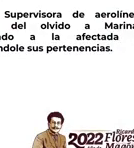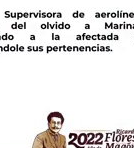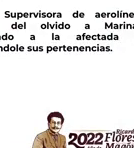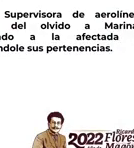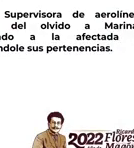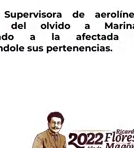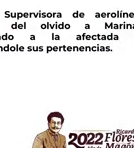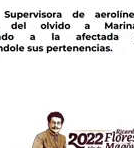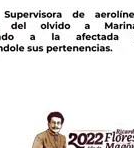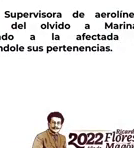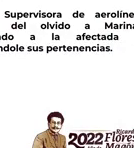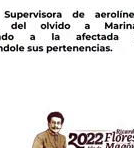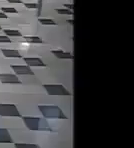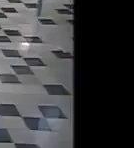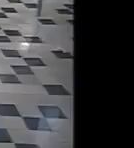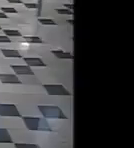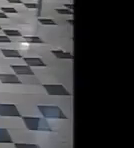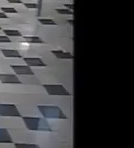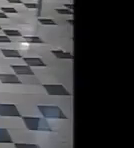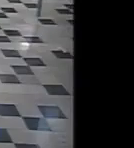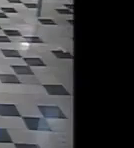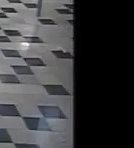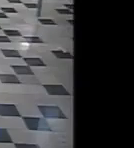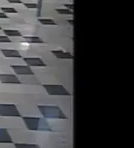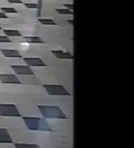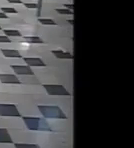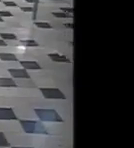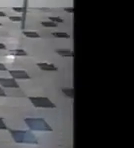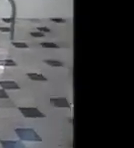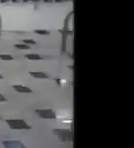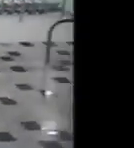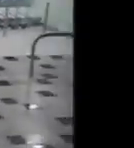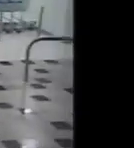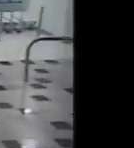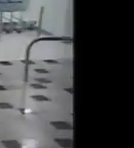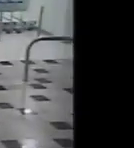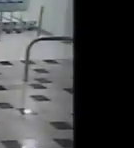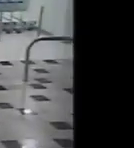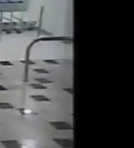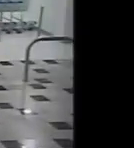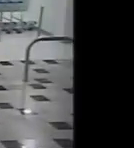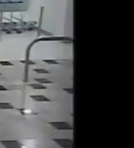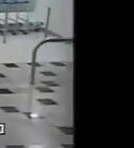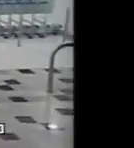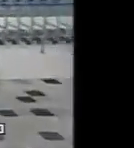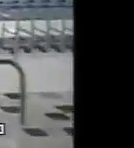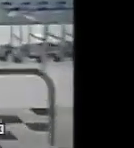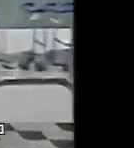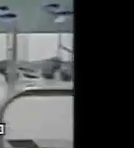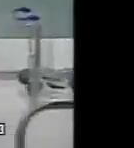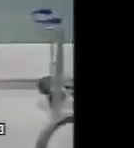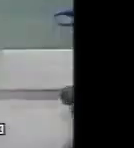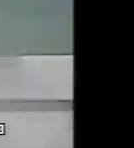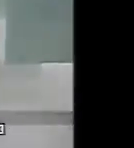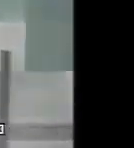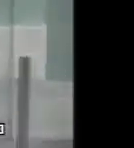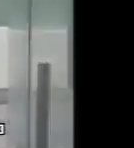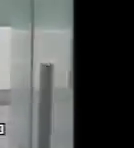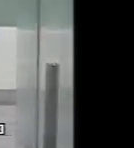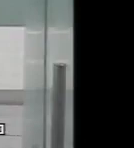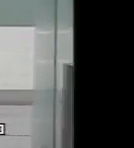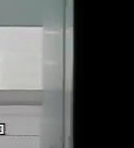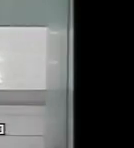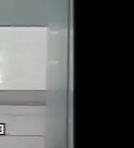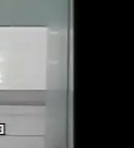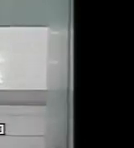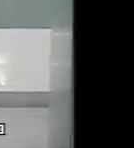centro de atención, se le instruye para que vean las cámaras y